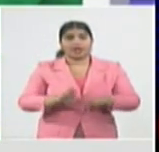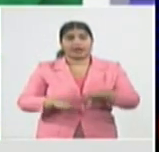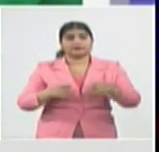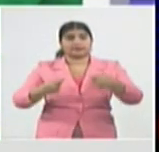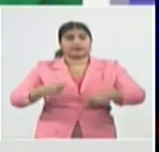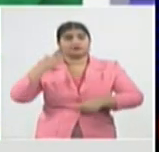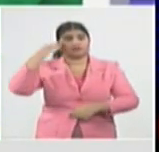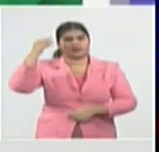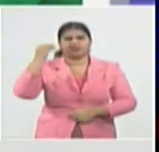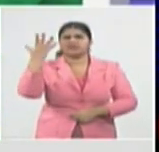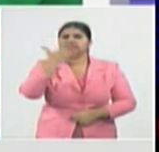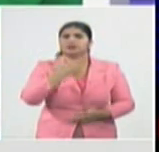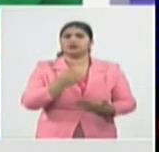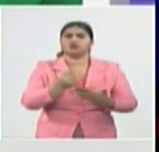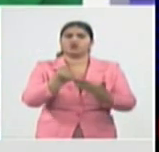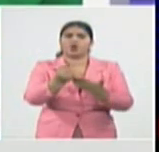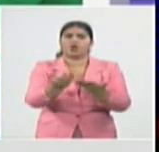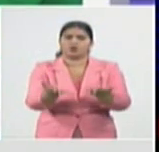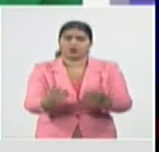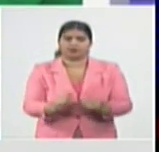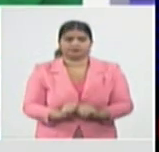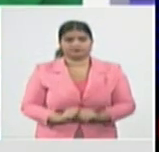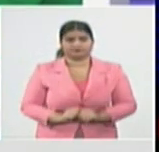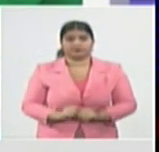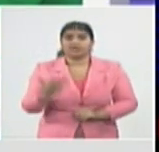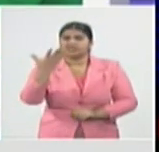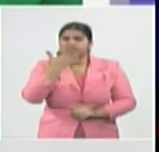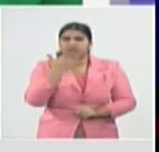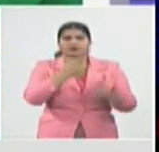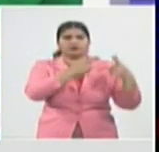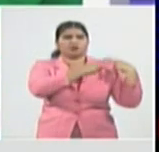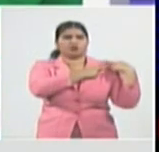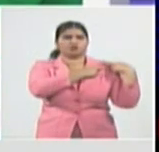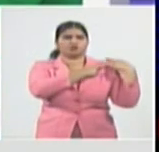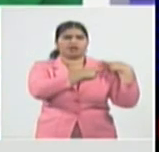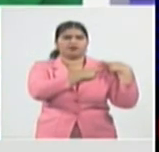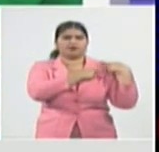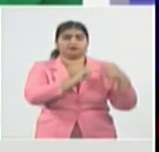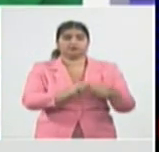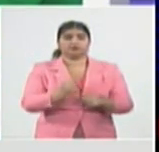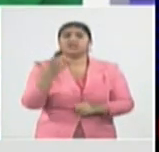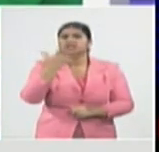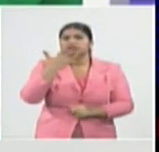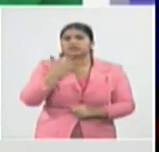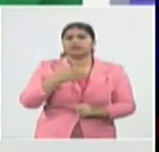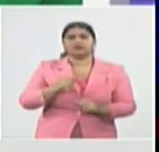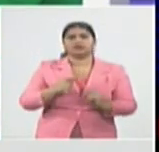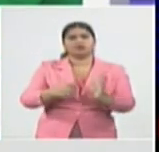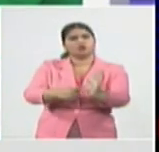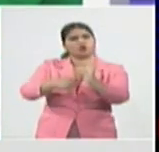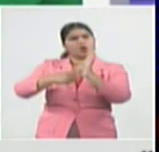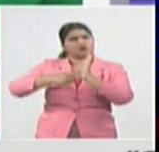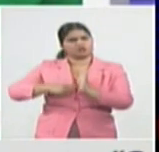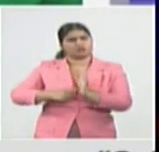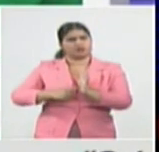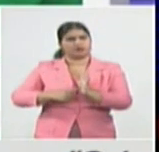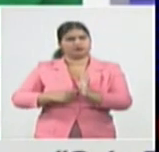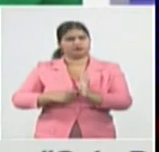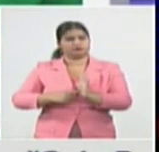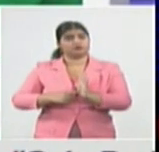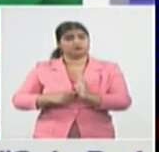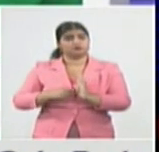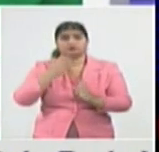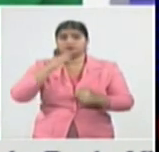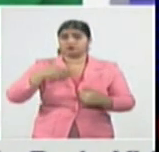apoyo social con quién contamos para ese apoyo social cuáles son los tipos de apoyos sociales que tenemos porque qué ocurre Gisela